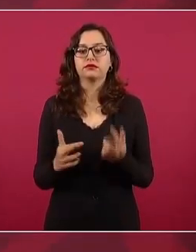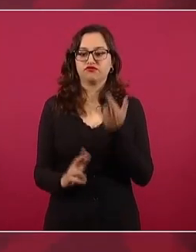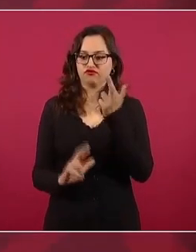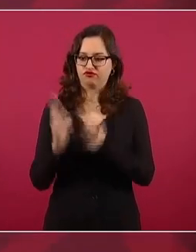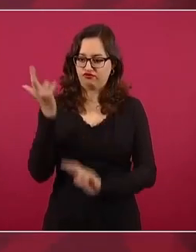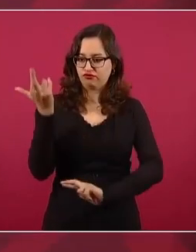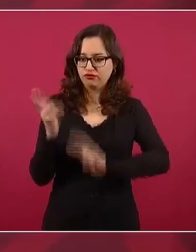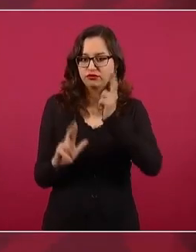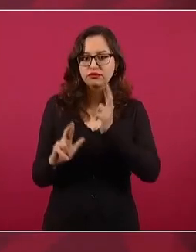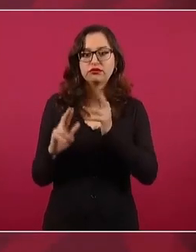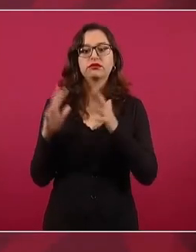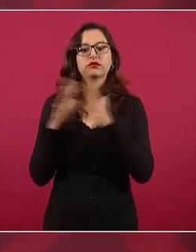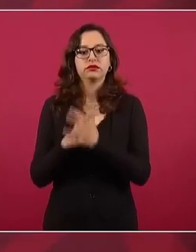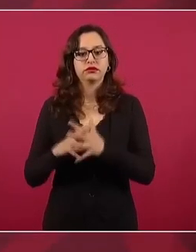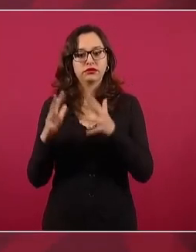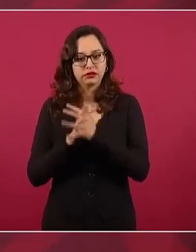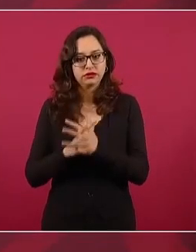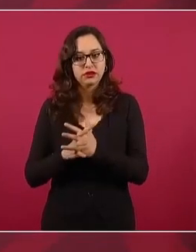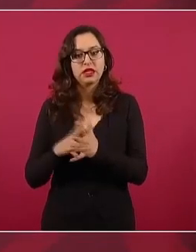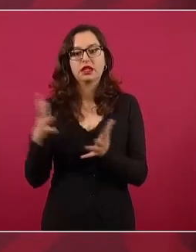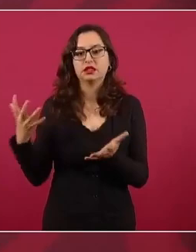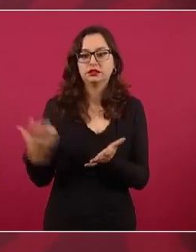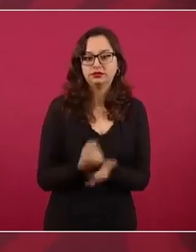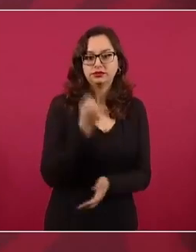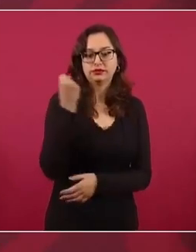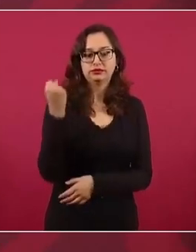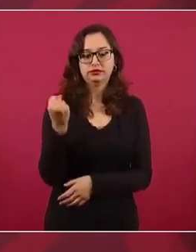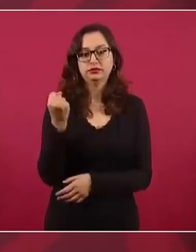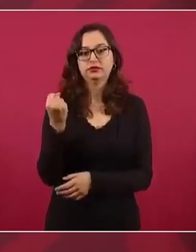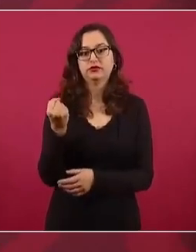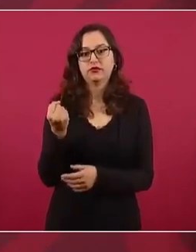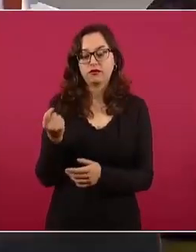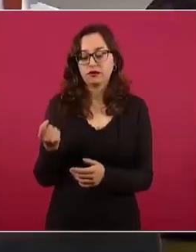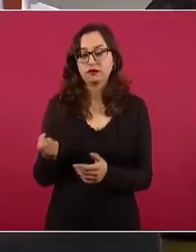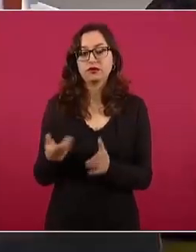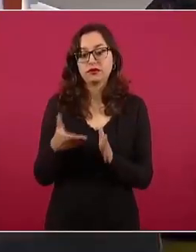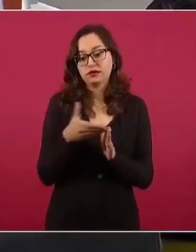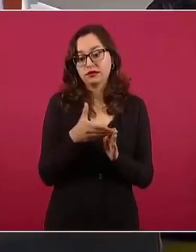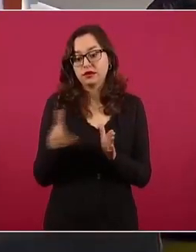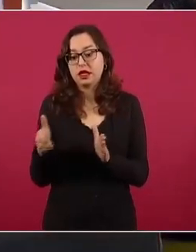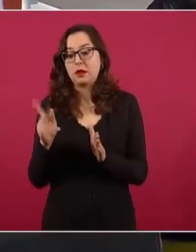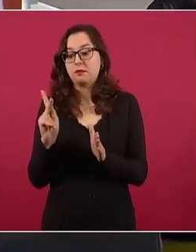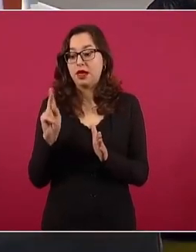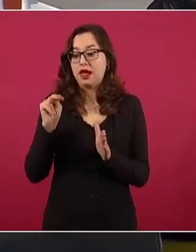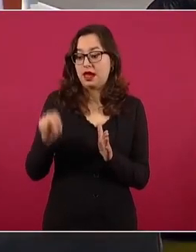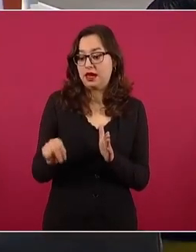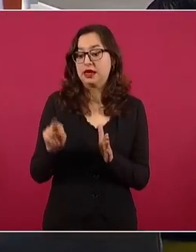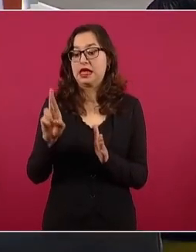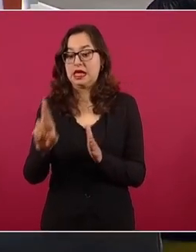y el surgimiento del PNR,